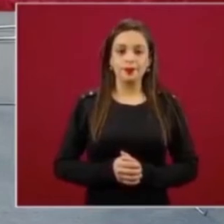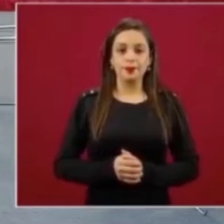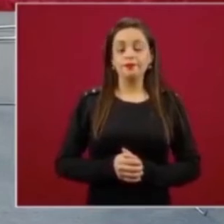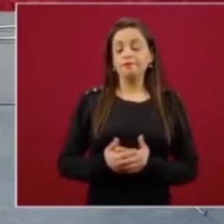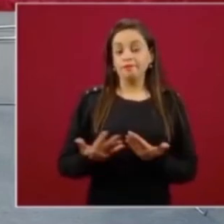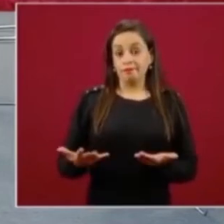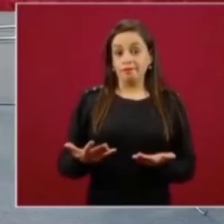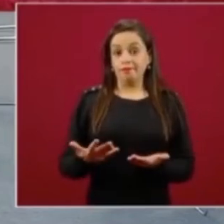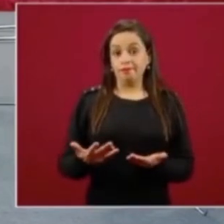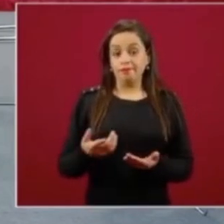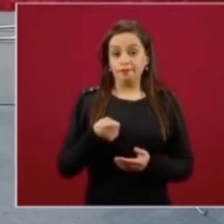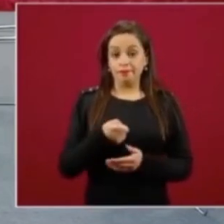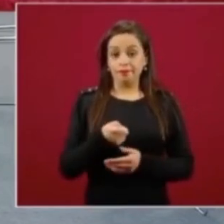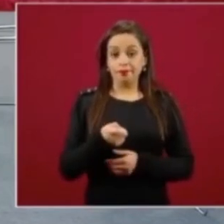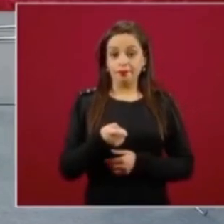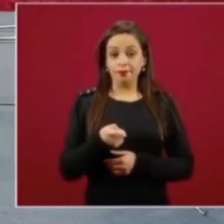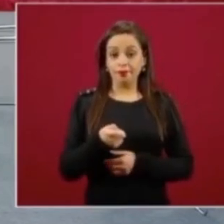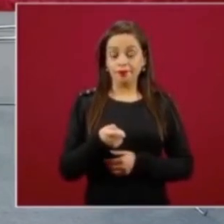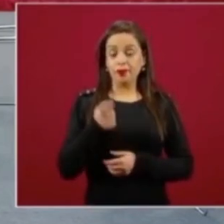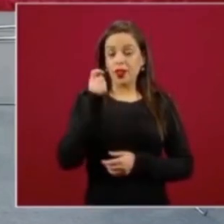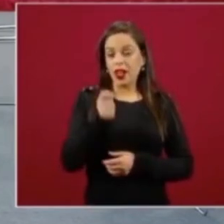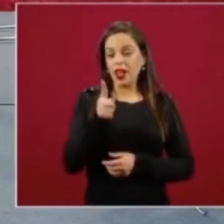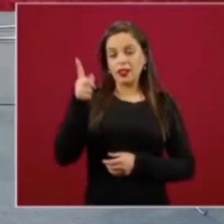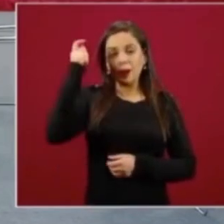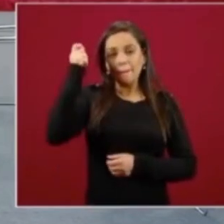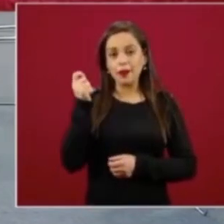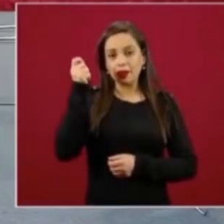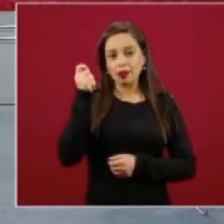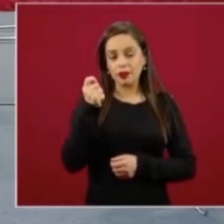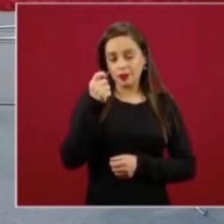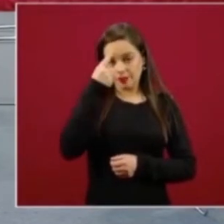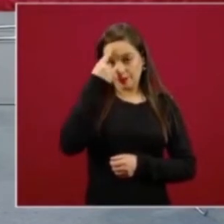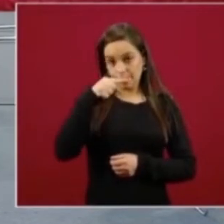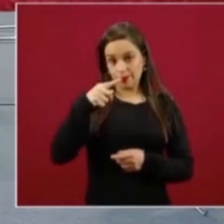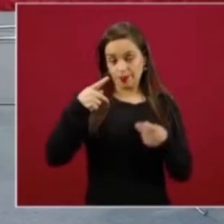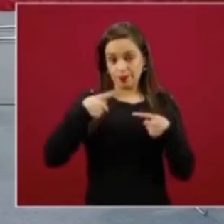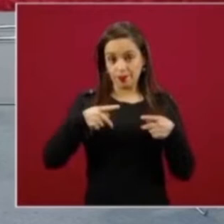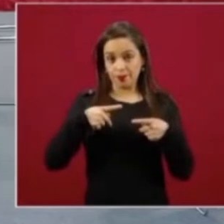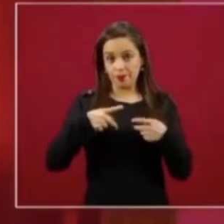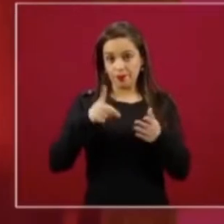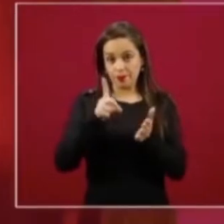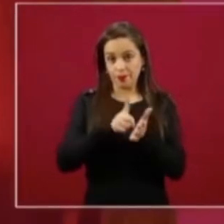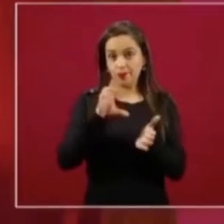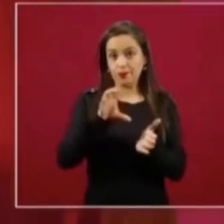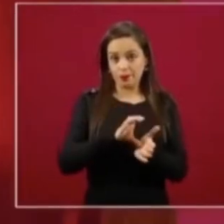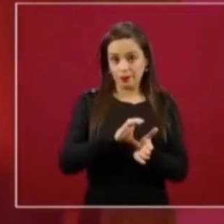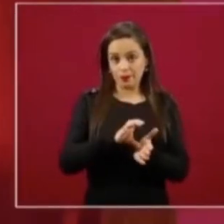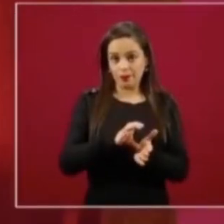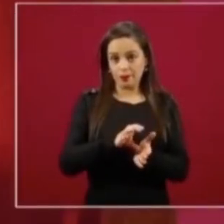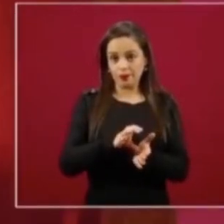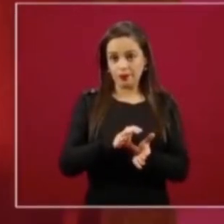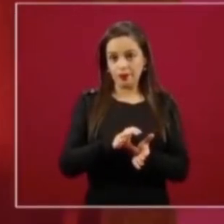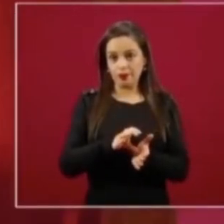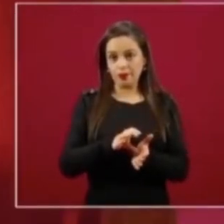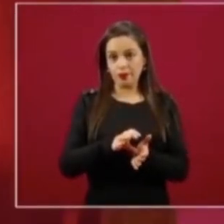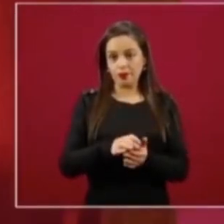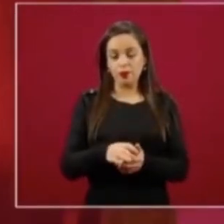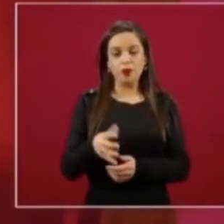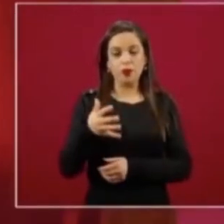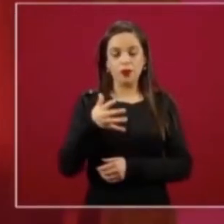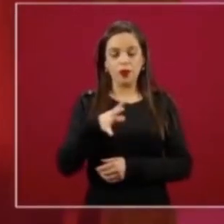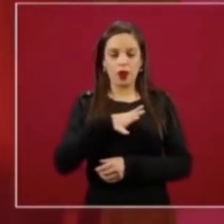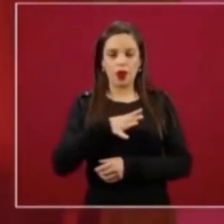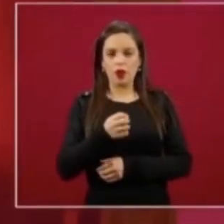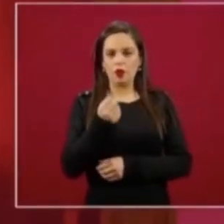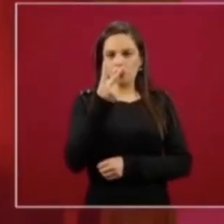Exponer que la pensión para personas con discapacidad tiene dos universalidades. ¿Qué